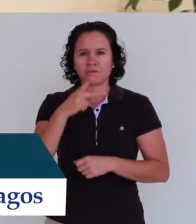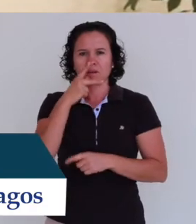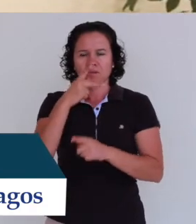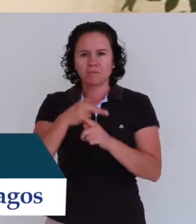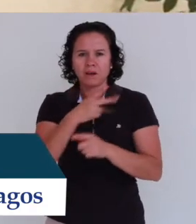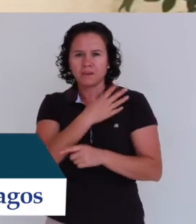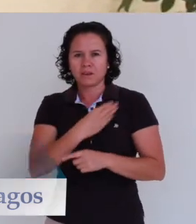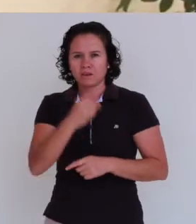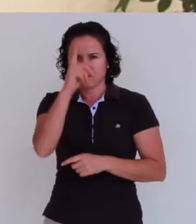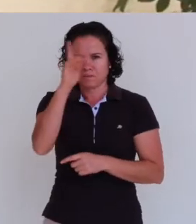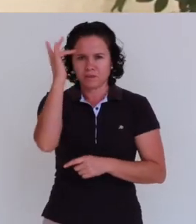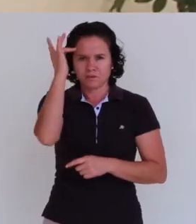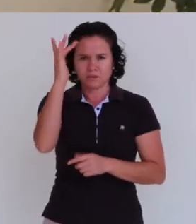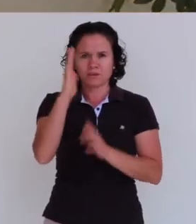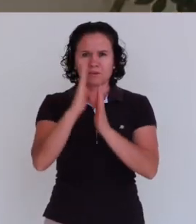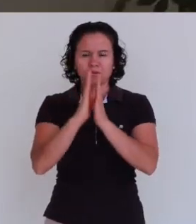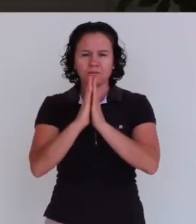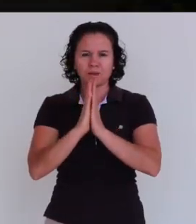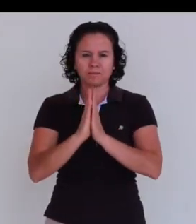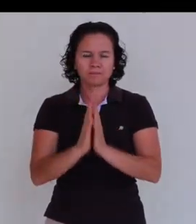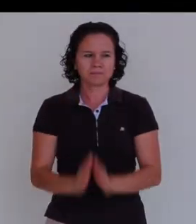y del Espíritu Santo. Amén.